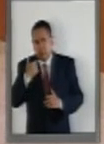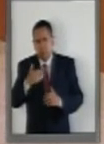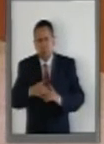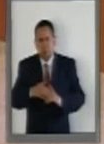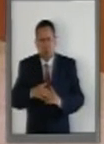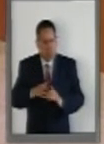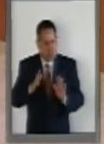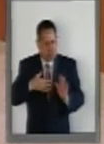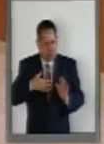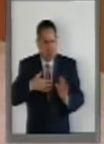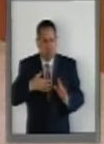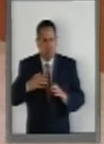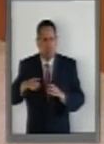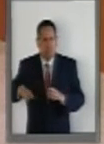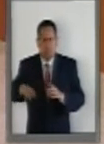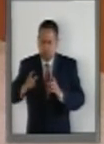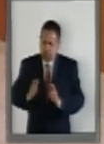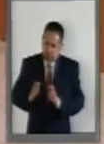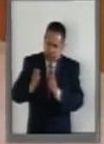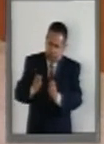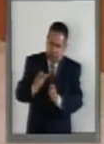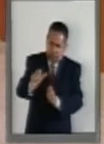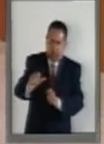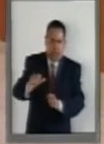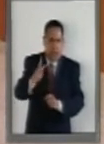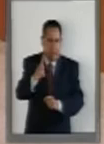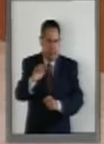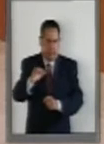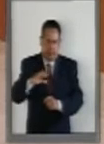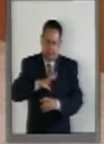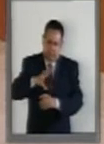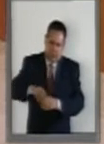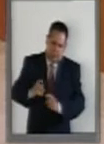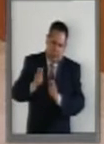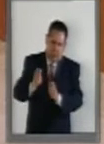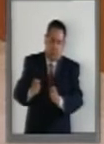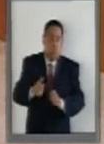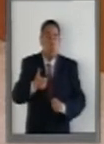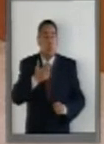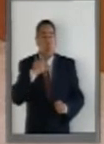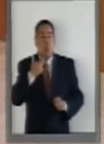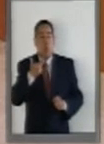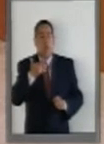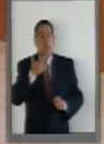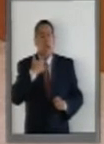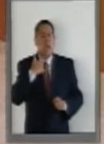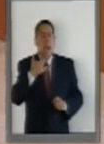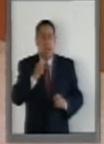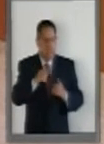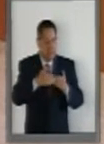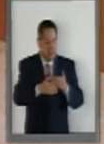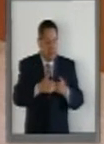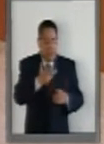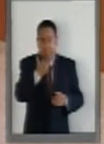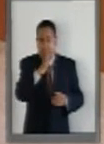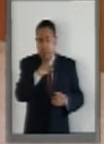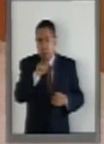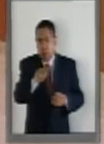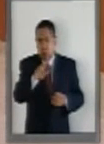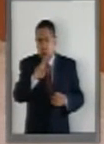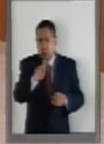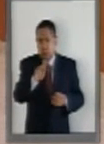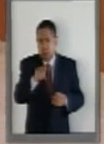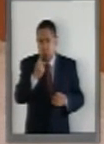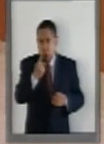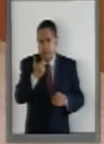entregamos al gobierno del PRI el precio de la gasolina en 10.81